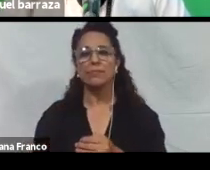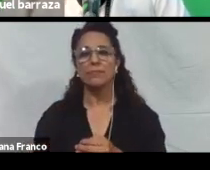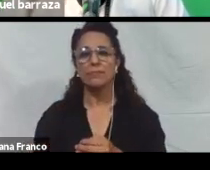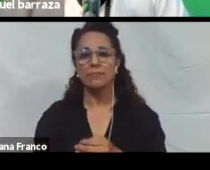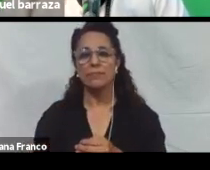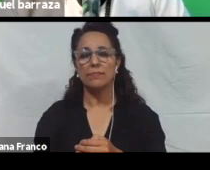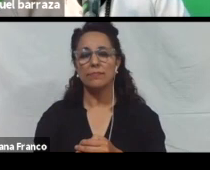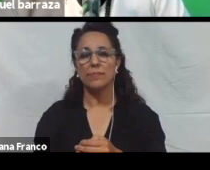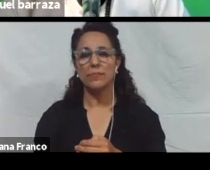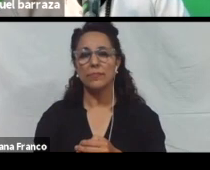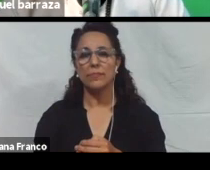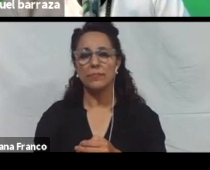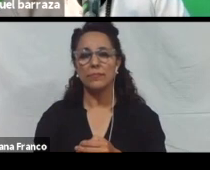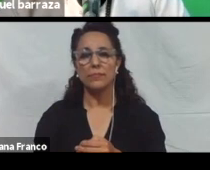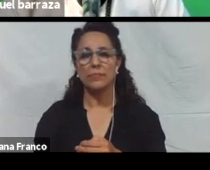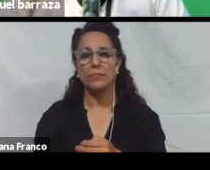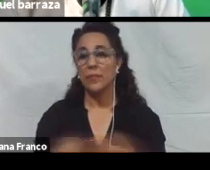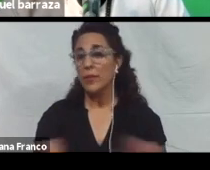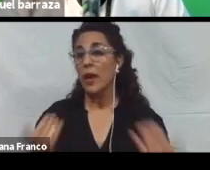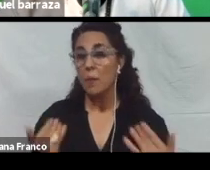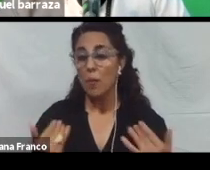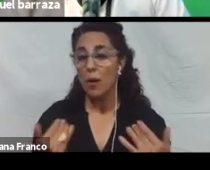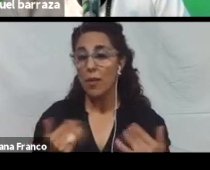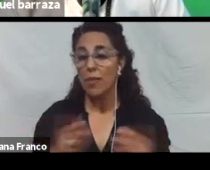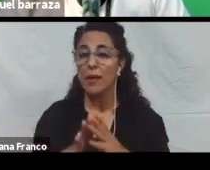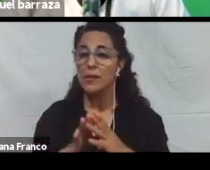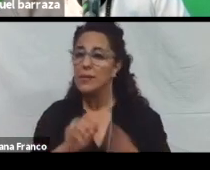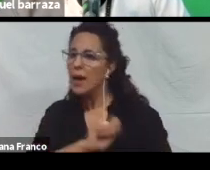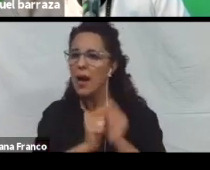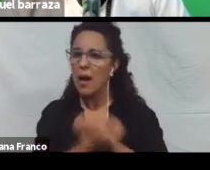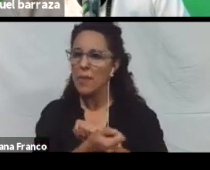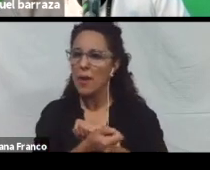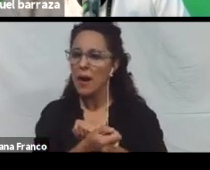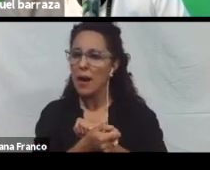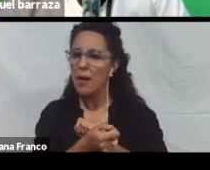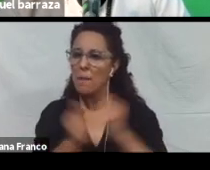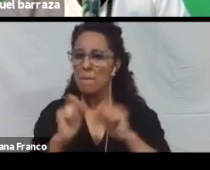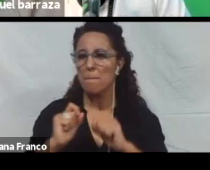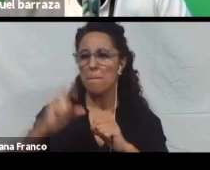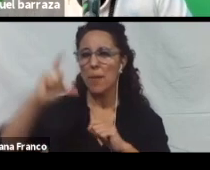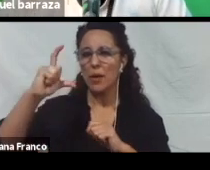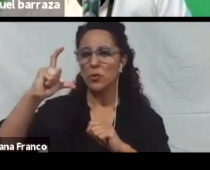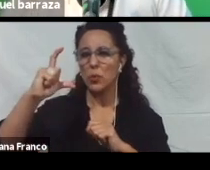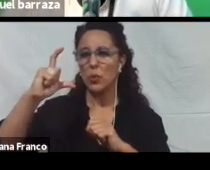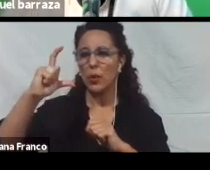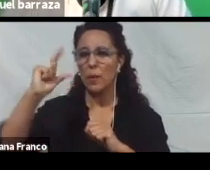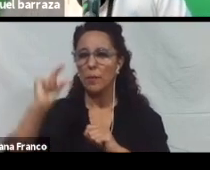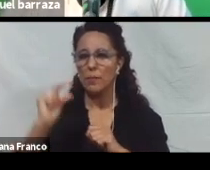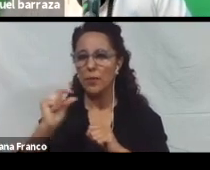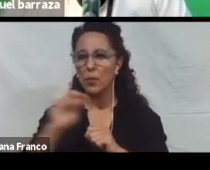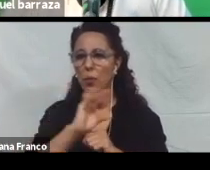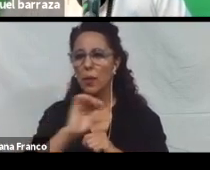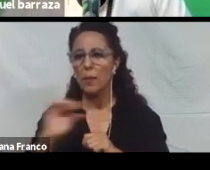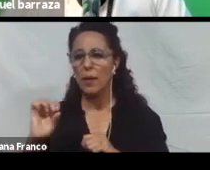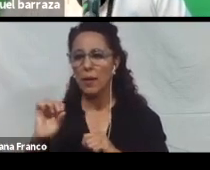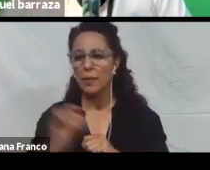Y que puedas configurar esa búsqueda con mayúsculas y minúsculas. Por si querés buscar